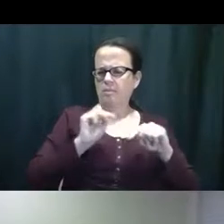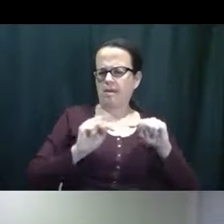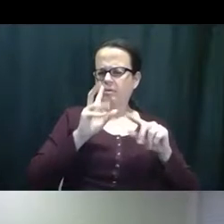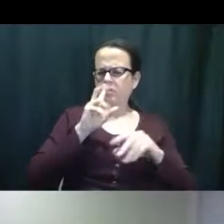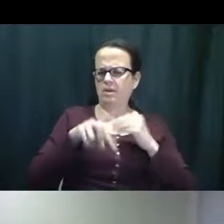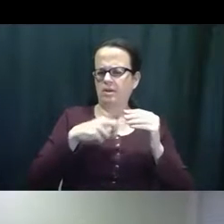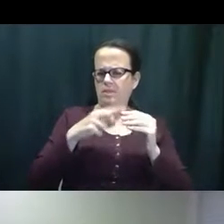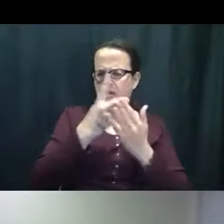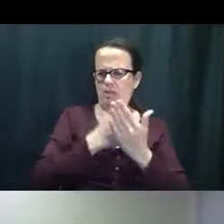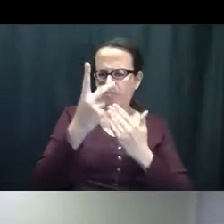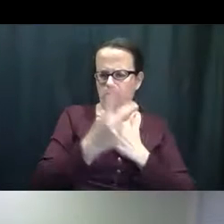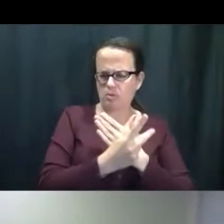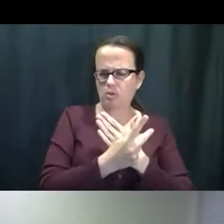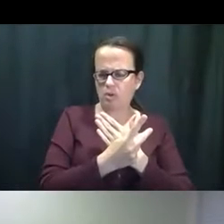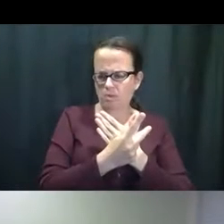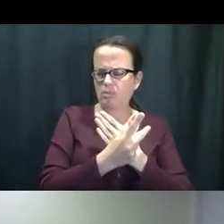Regresando al programa.